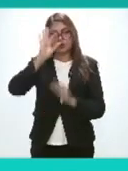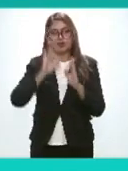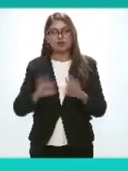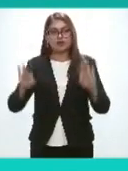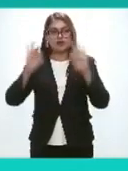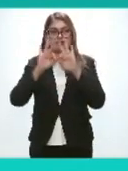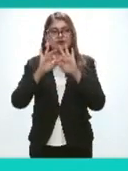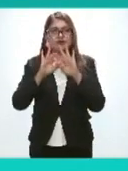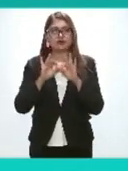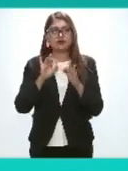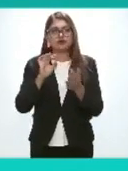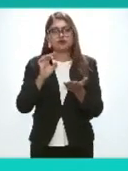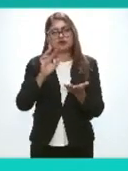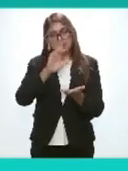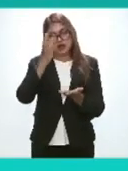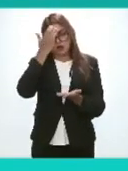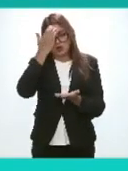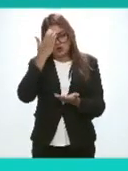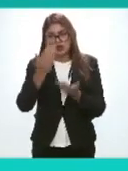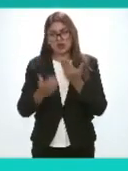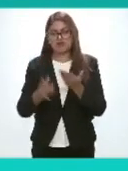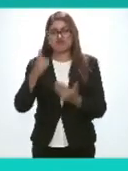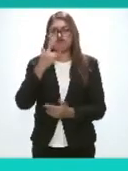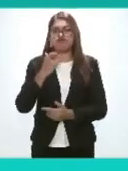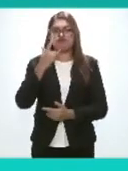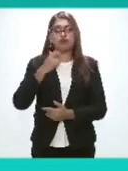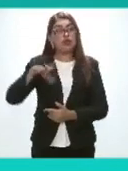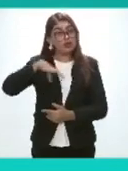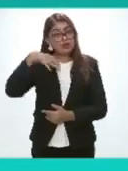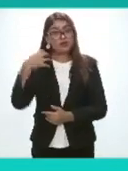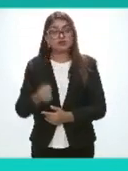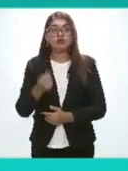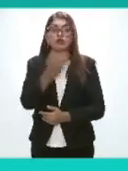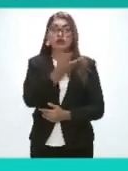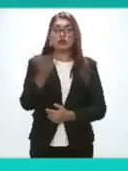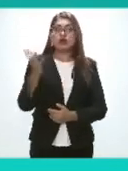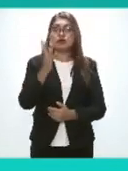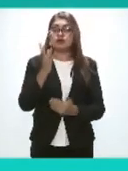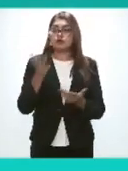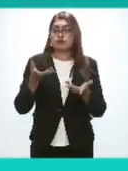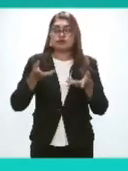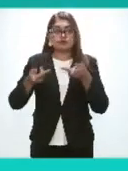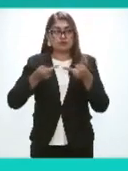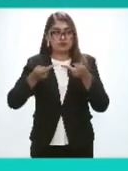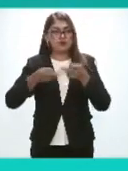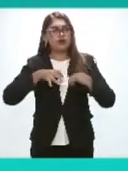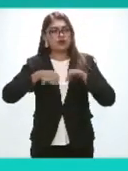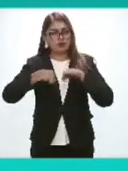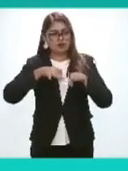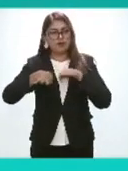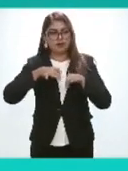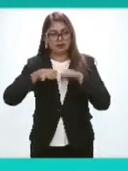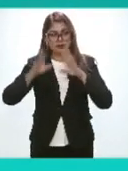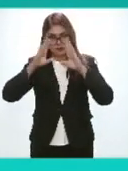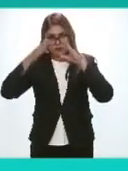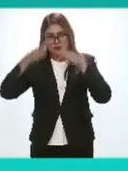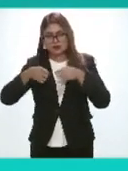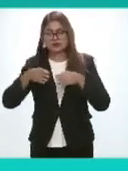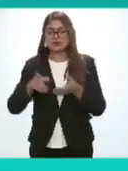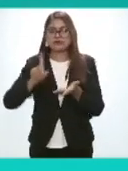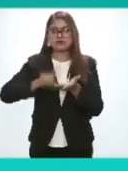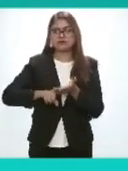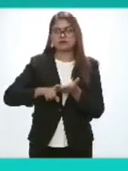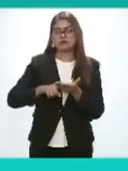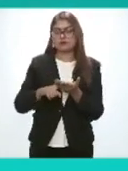reconocer también el esfuerzo y el trabajo de quienes han hecho esto posible particularmente en esta